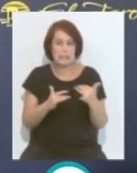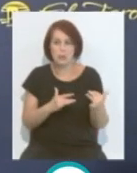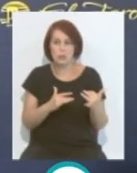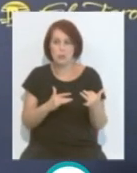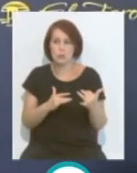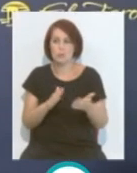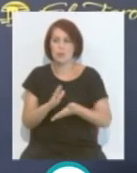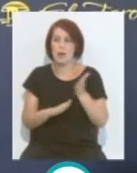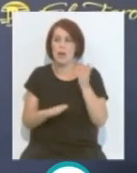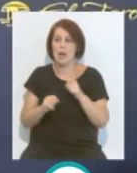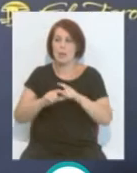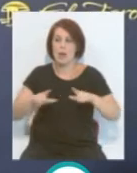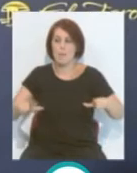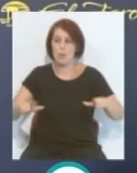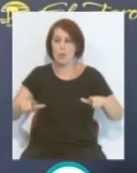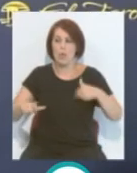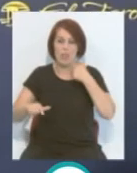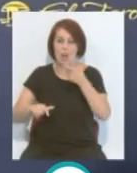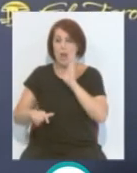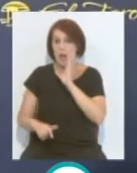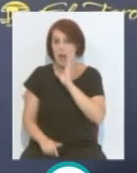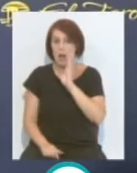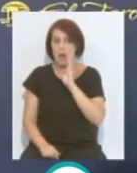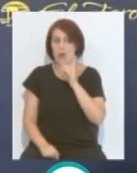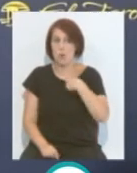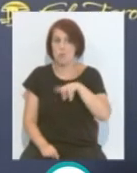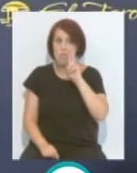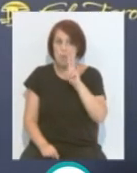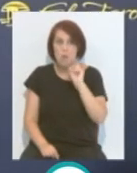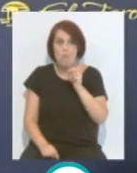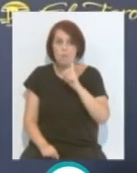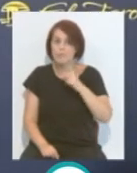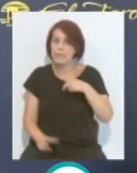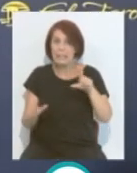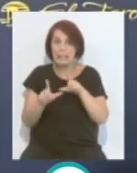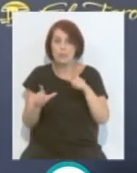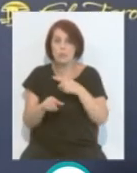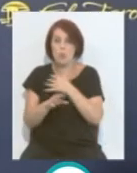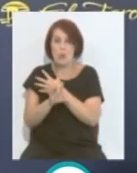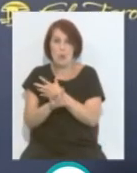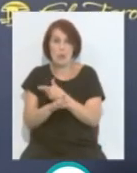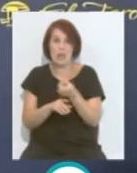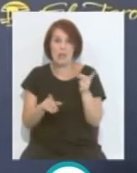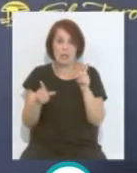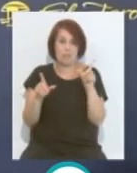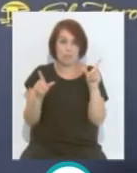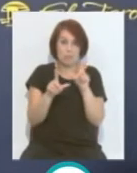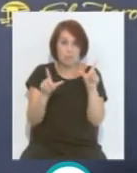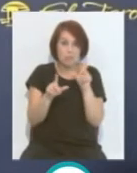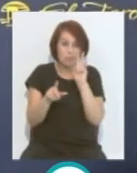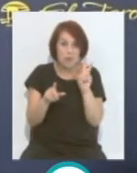en ir a campos donde, como te decía antes, solo los había visto por la tele, en enfrentarte a jugadores que antes los veías por la tele y estás allí